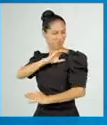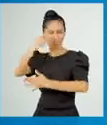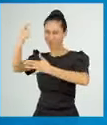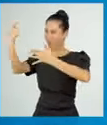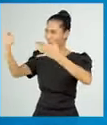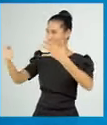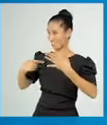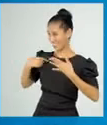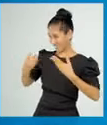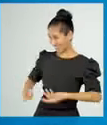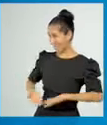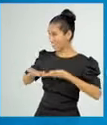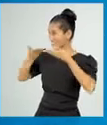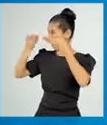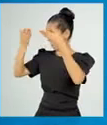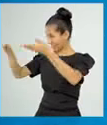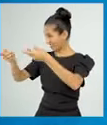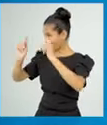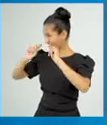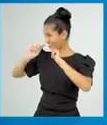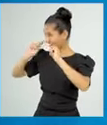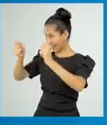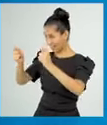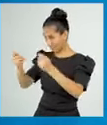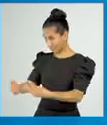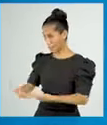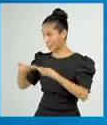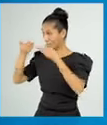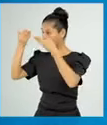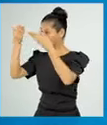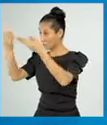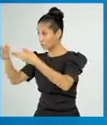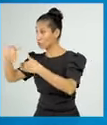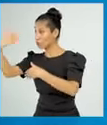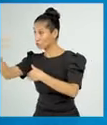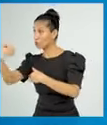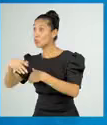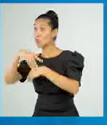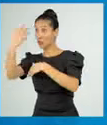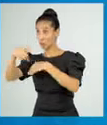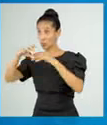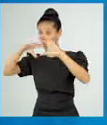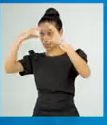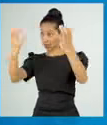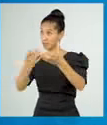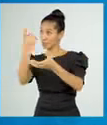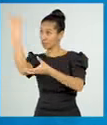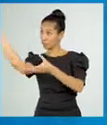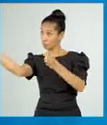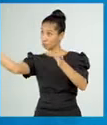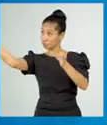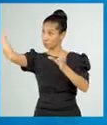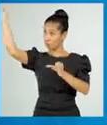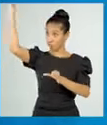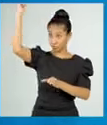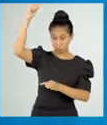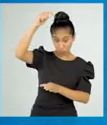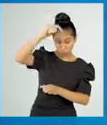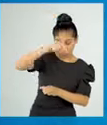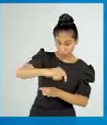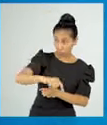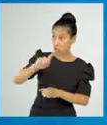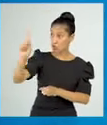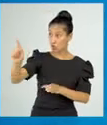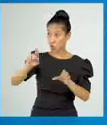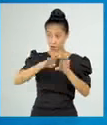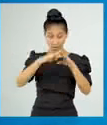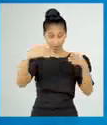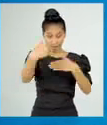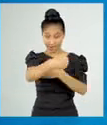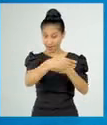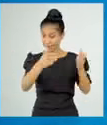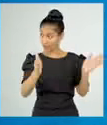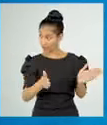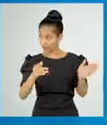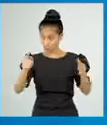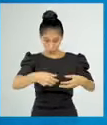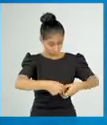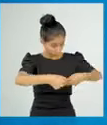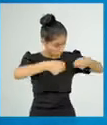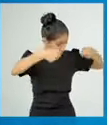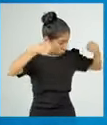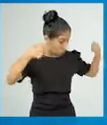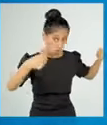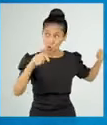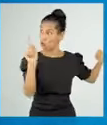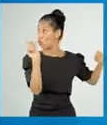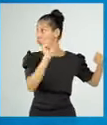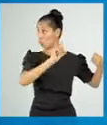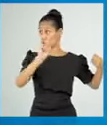este cofre que llevarás contigo cuando bajes a la tierra. Cuídate de no abrirlo nunca por nada del mundo. Si